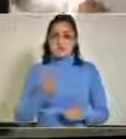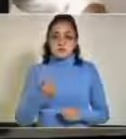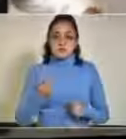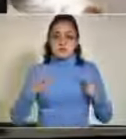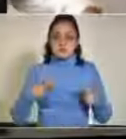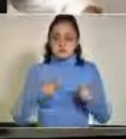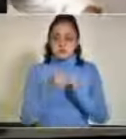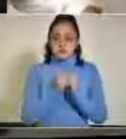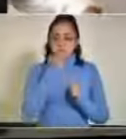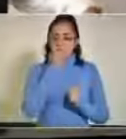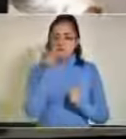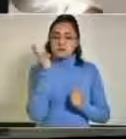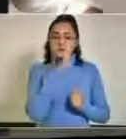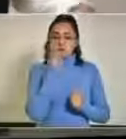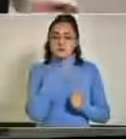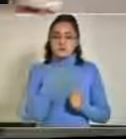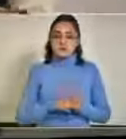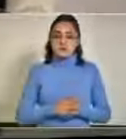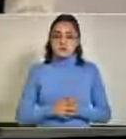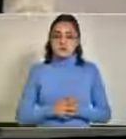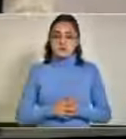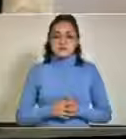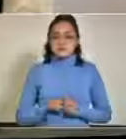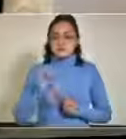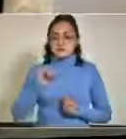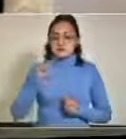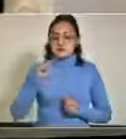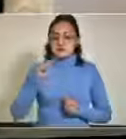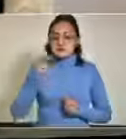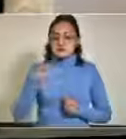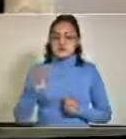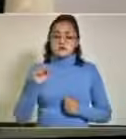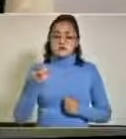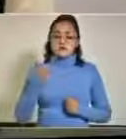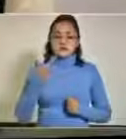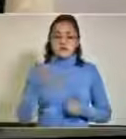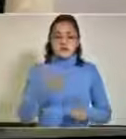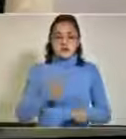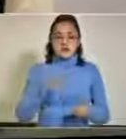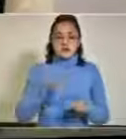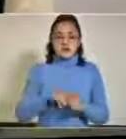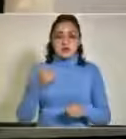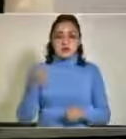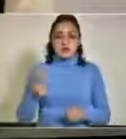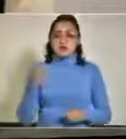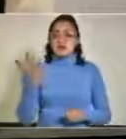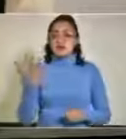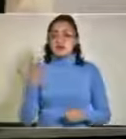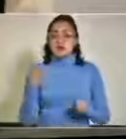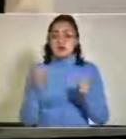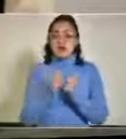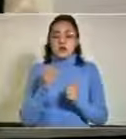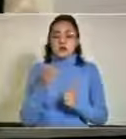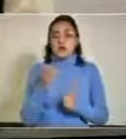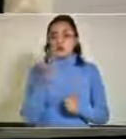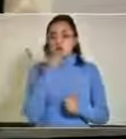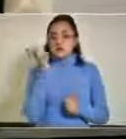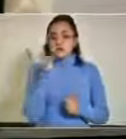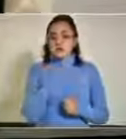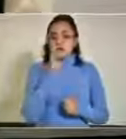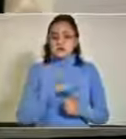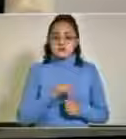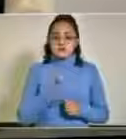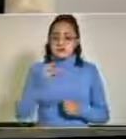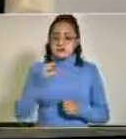con ventilación asistida. El ISTE 67 hospitalizados y 5 con ventilación asistida.